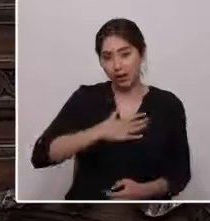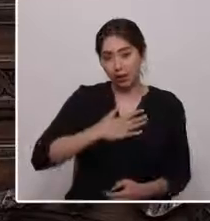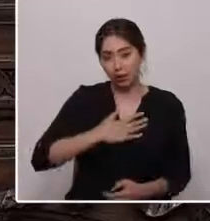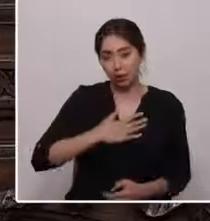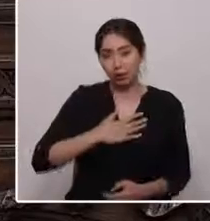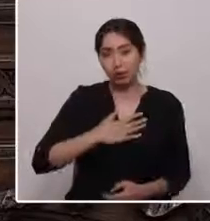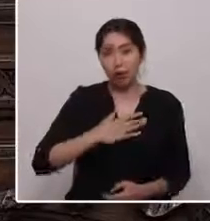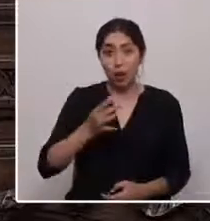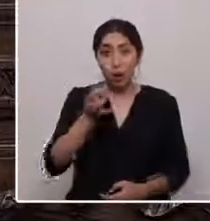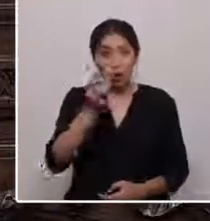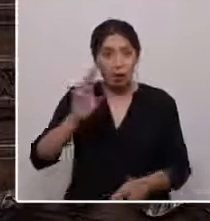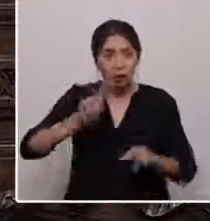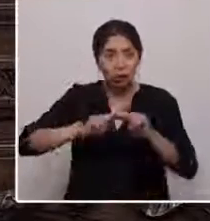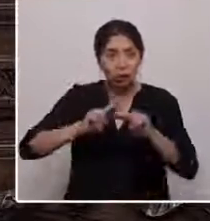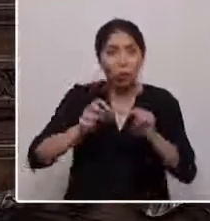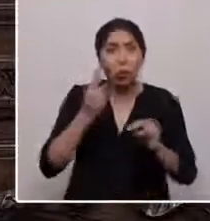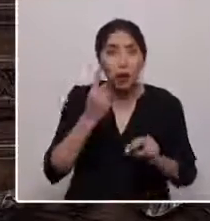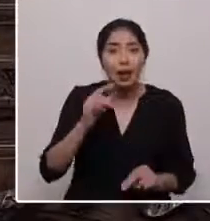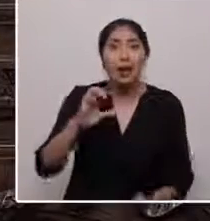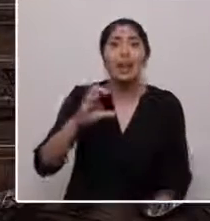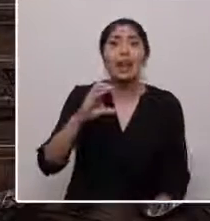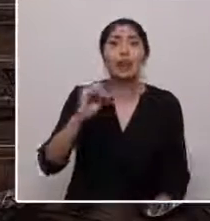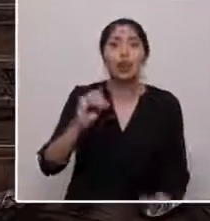ecoconstitución. Gracias.